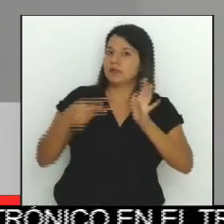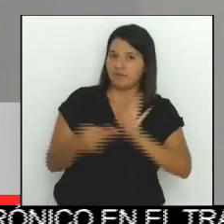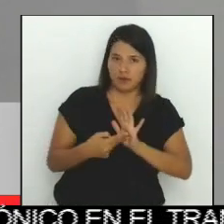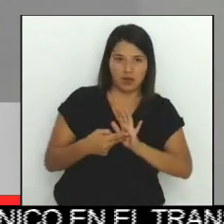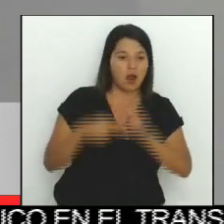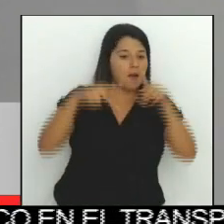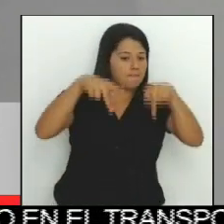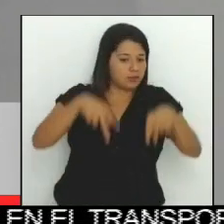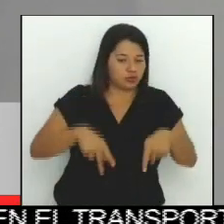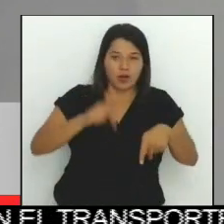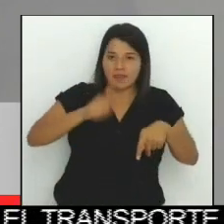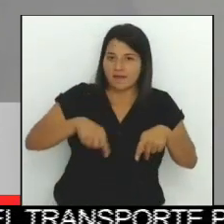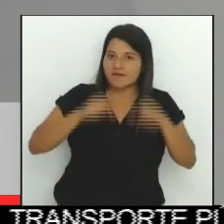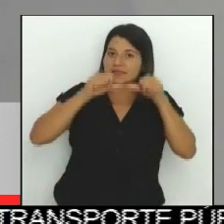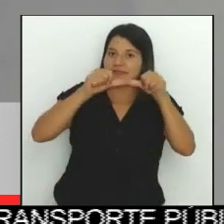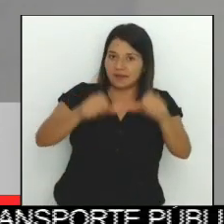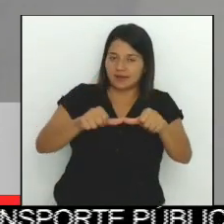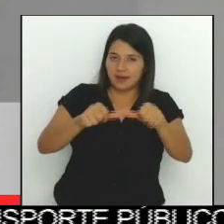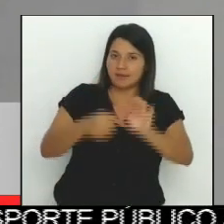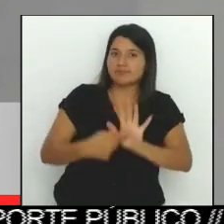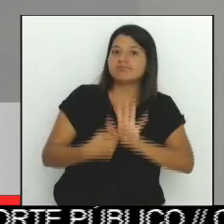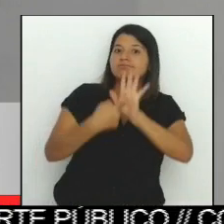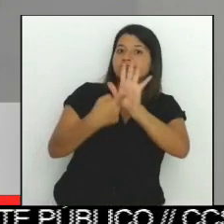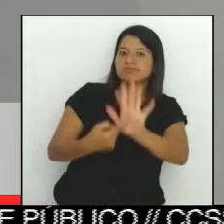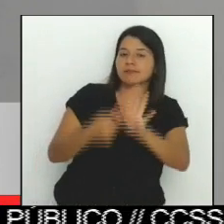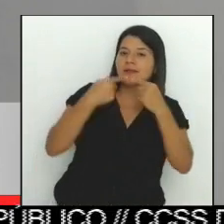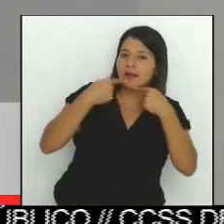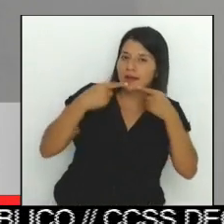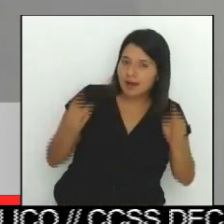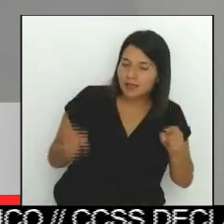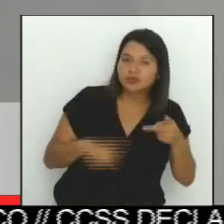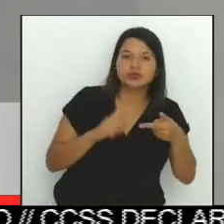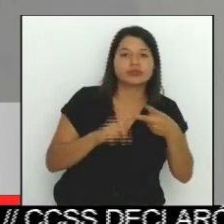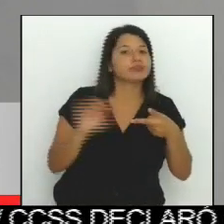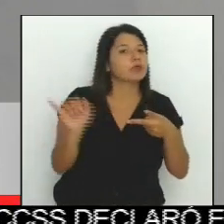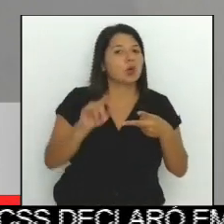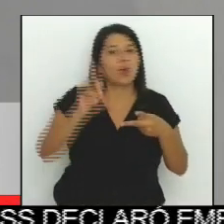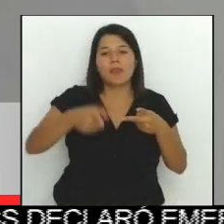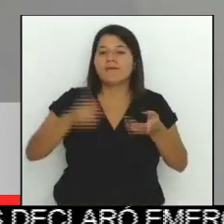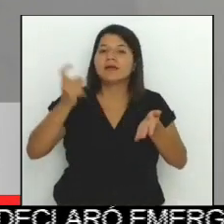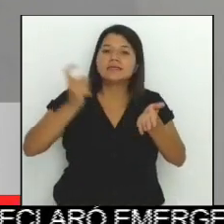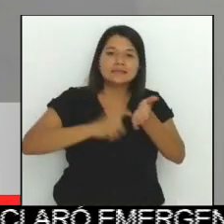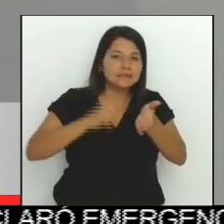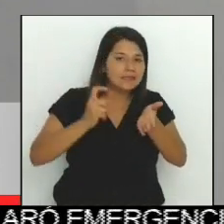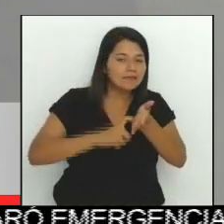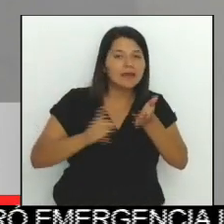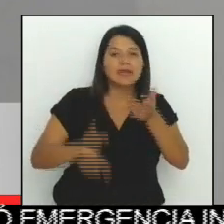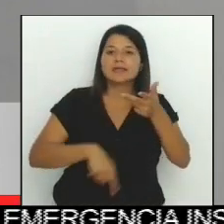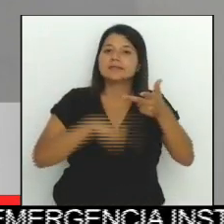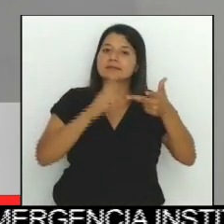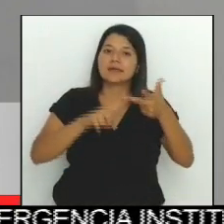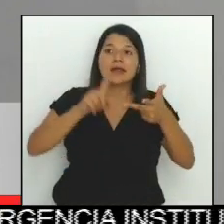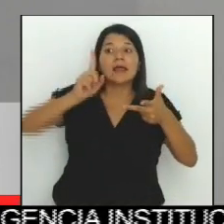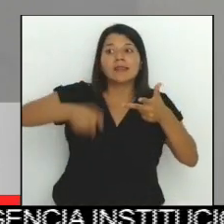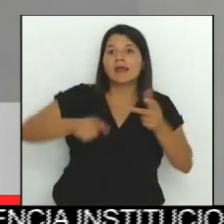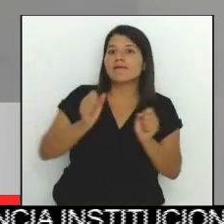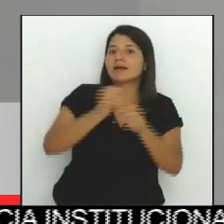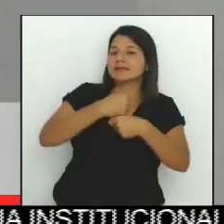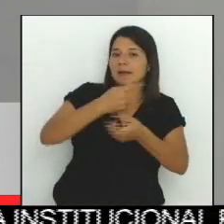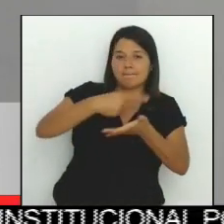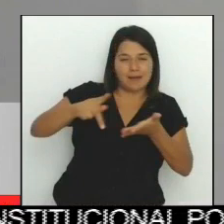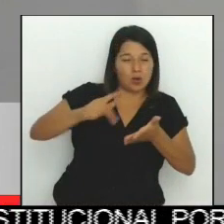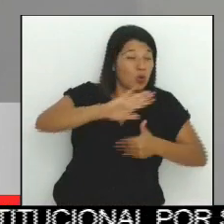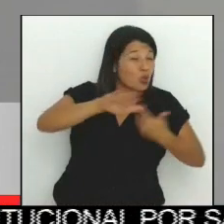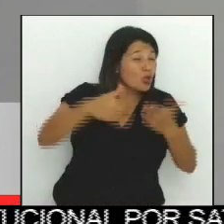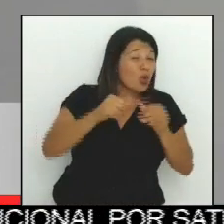inscribirse en el caso de inscribirse, hacer los pagos. Lo que mejoraríamos aquí